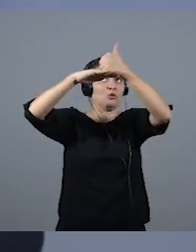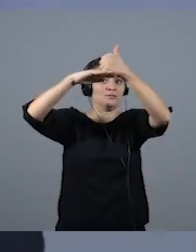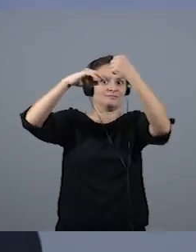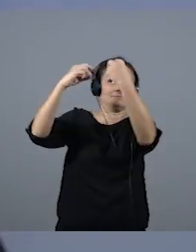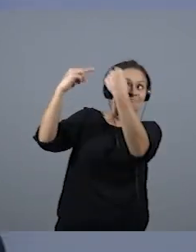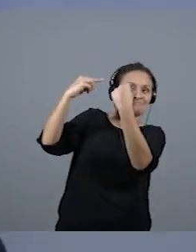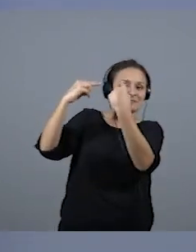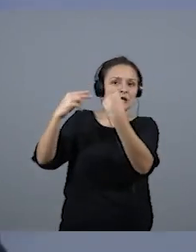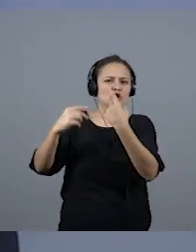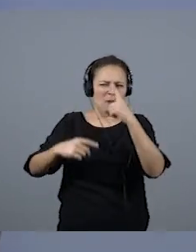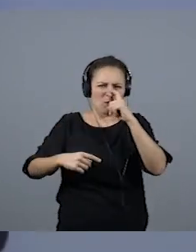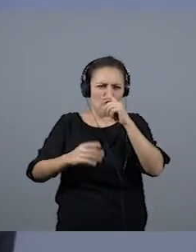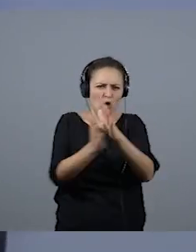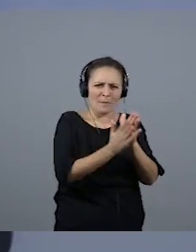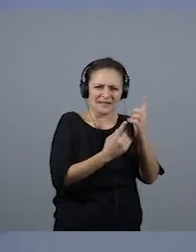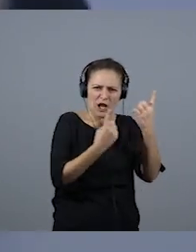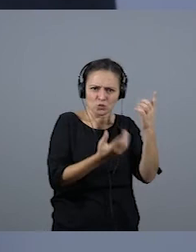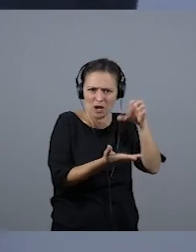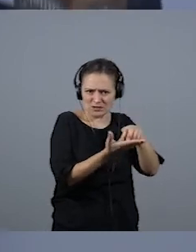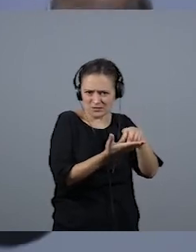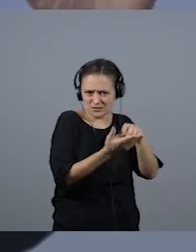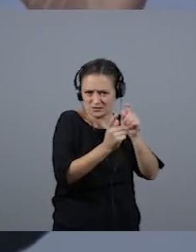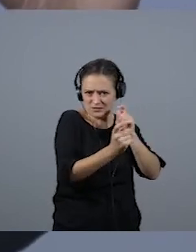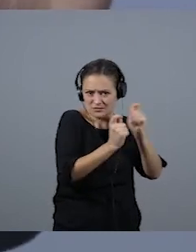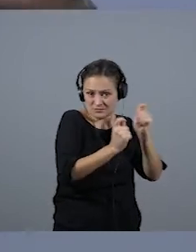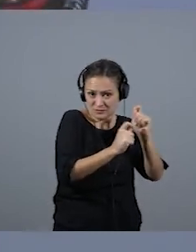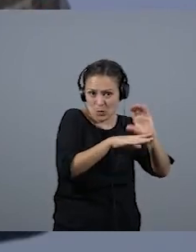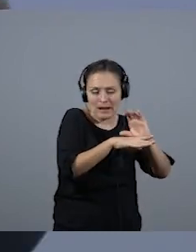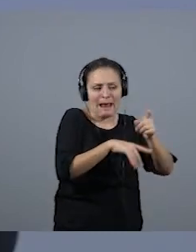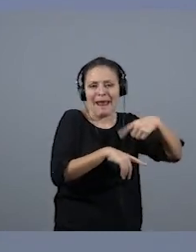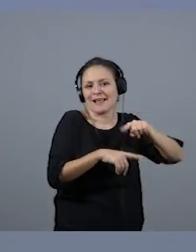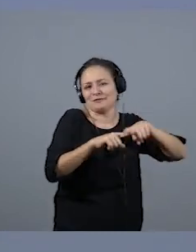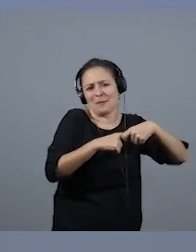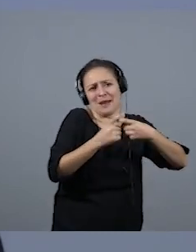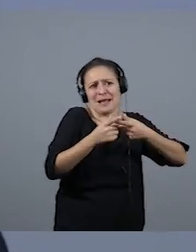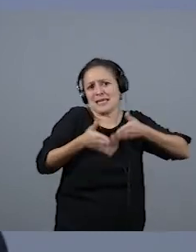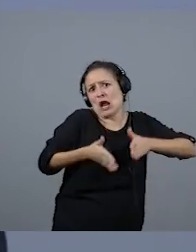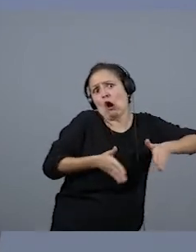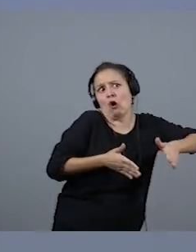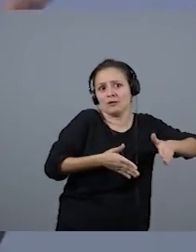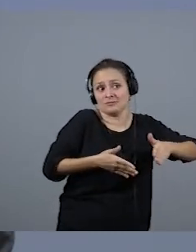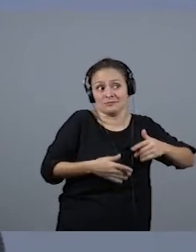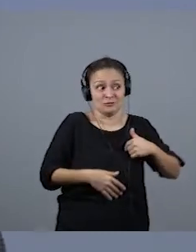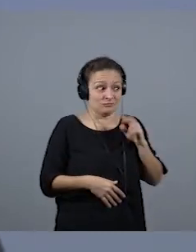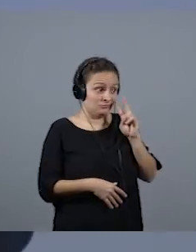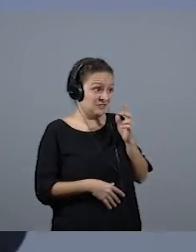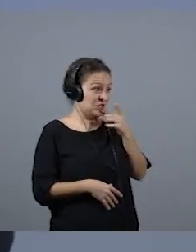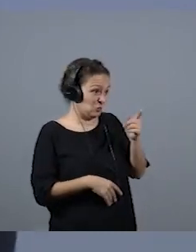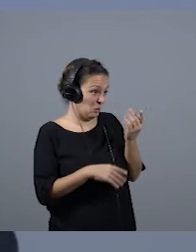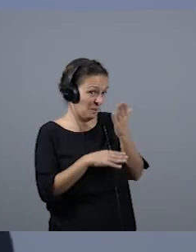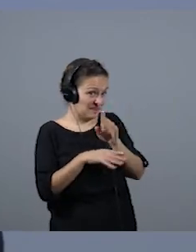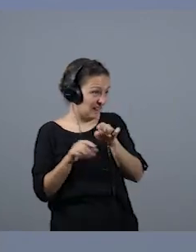algunas compañeras que venían de la facultad y querían tener familias numerosas, querían… Y yo decía, pues si esta es la carta de presentación,